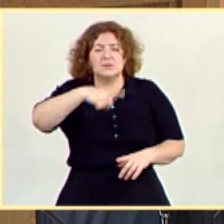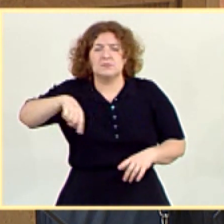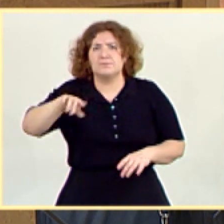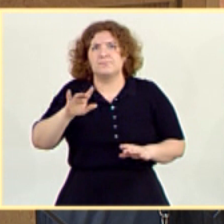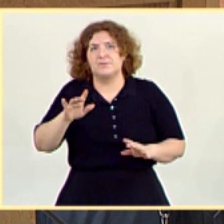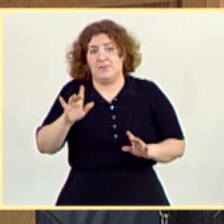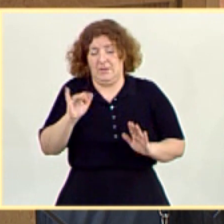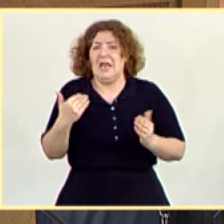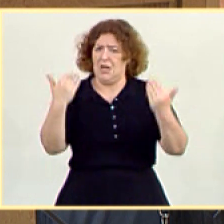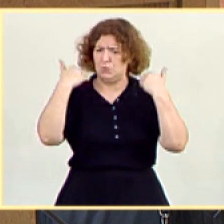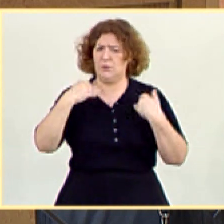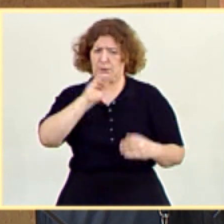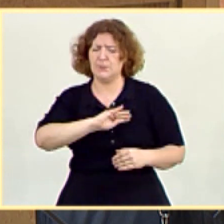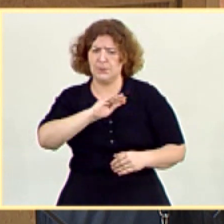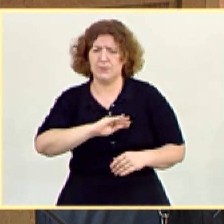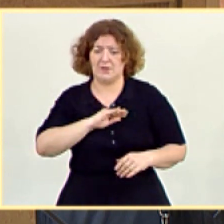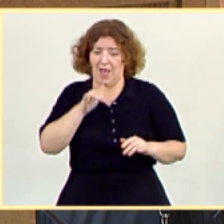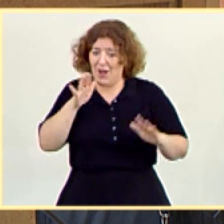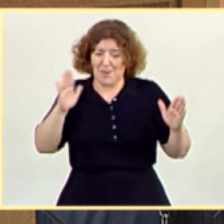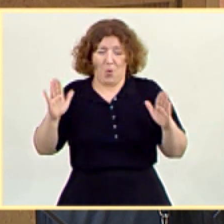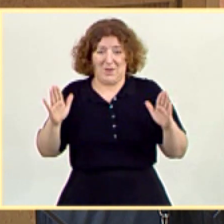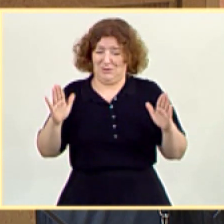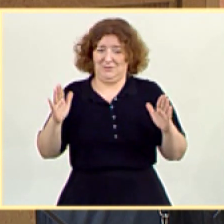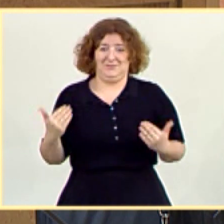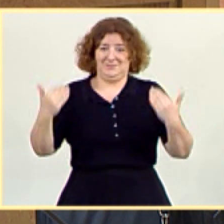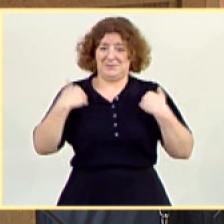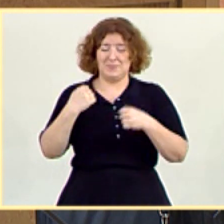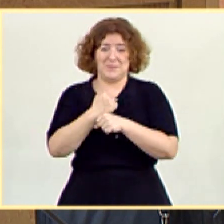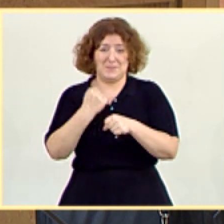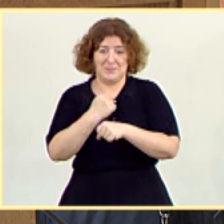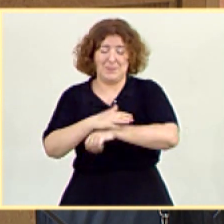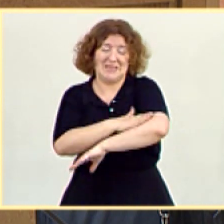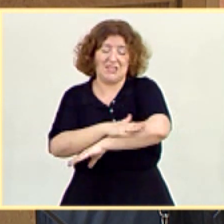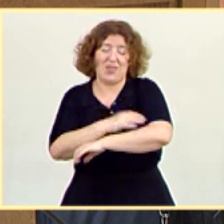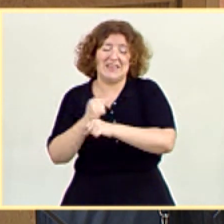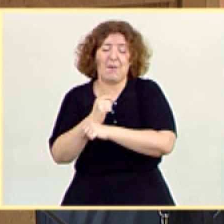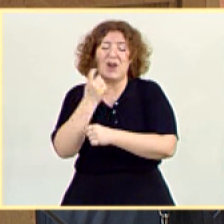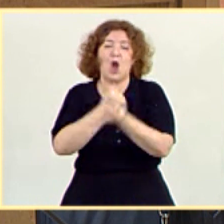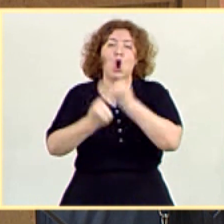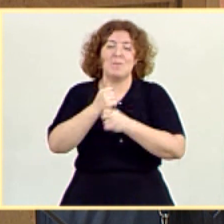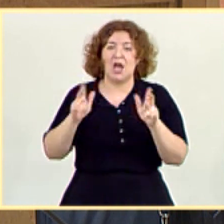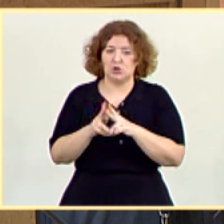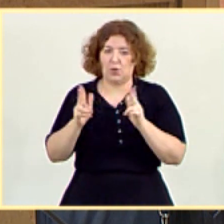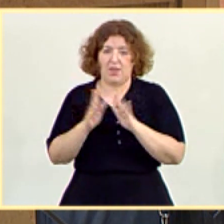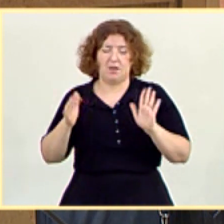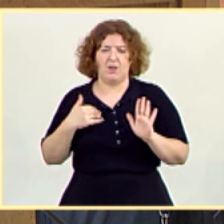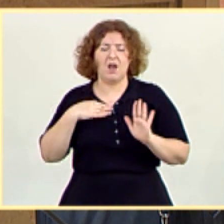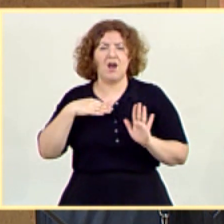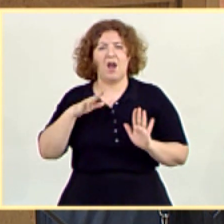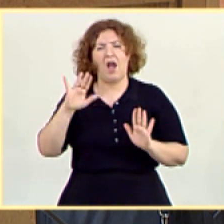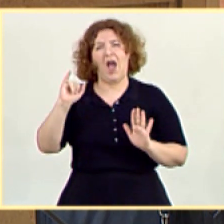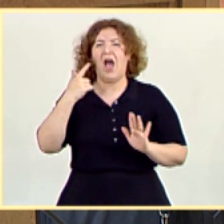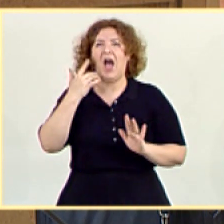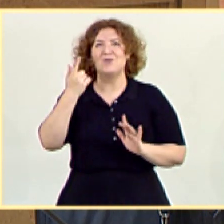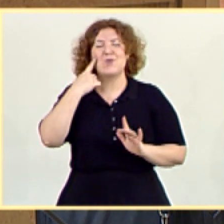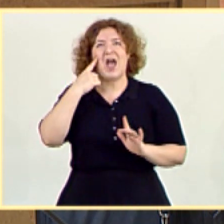responsabilidad, que lo es, es ostentar en este momento el Ministerio de Trabajo y Economía Social. Pero tengo un referente o